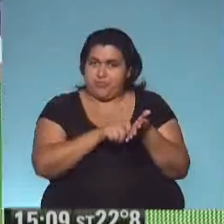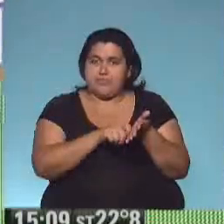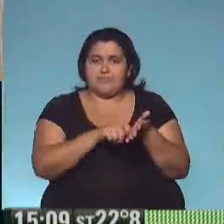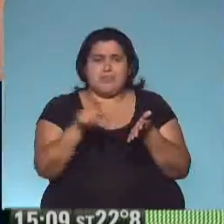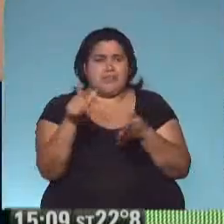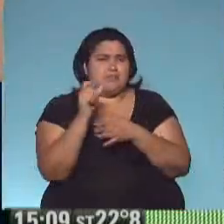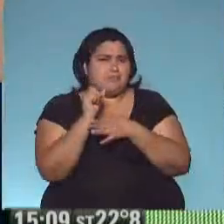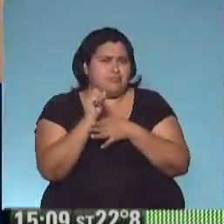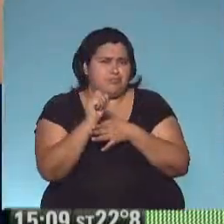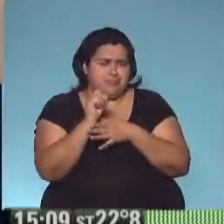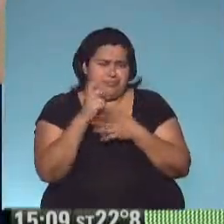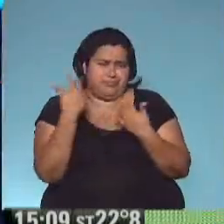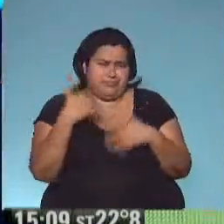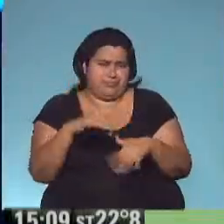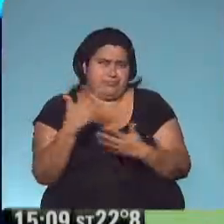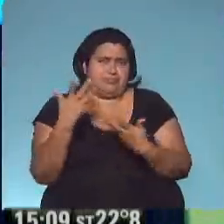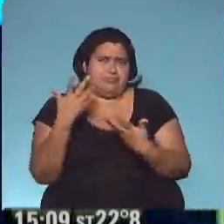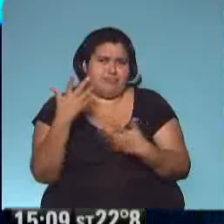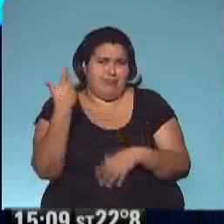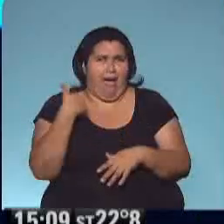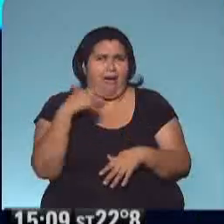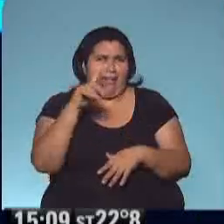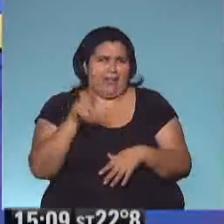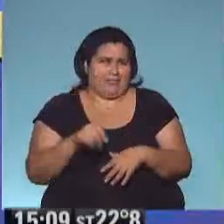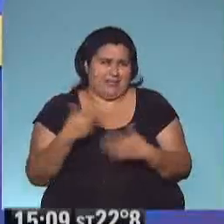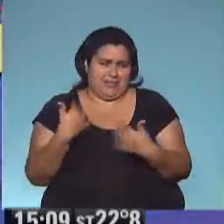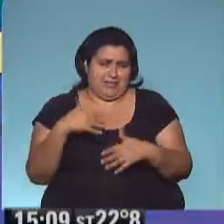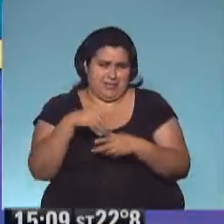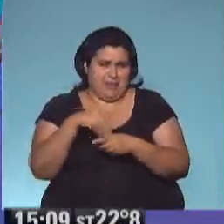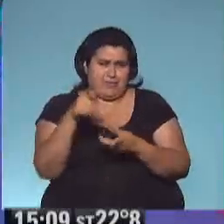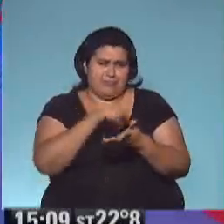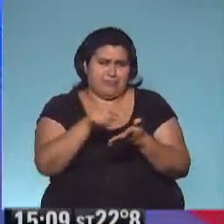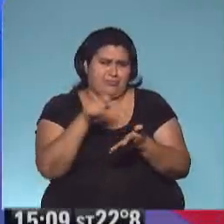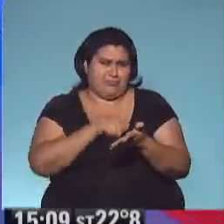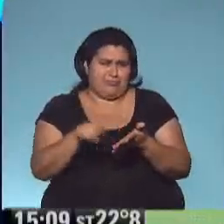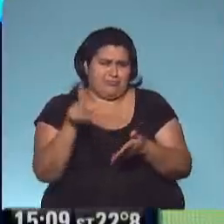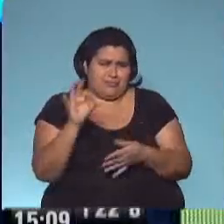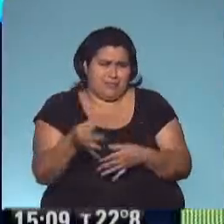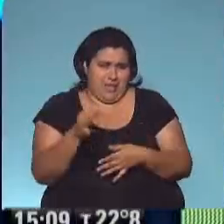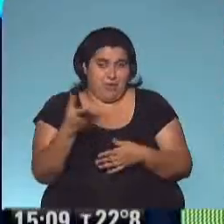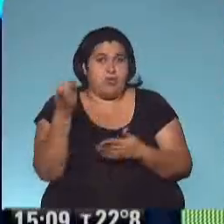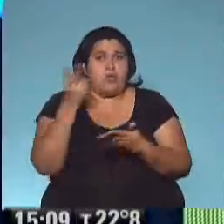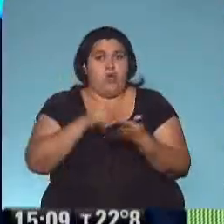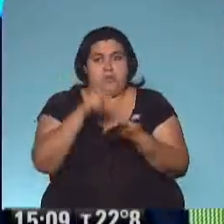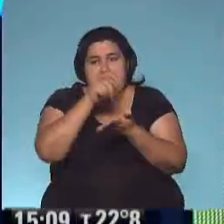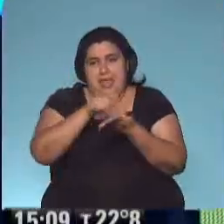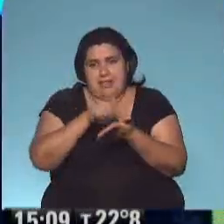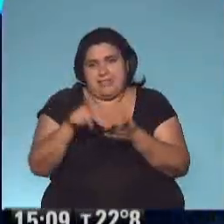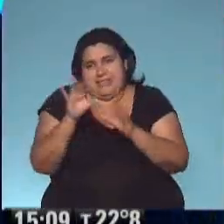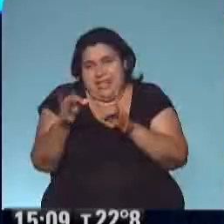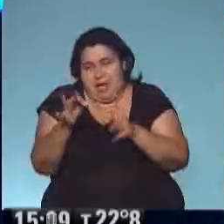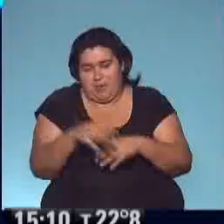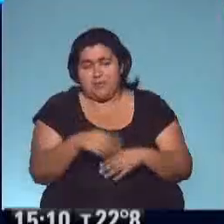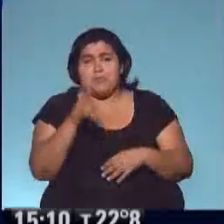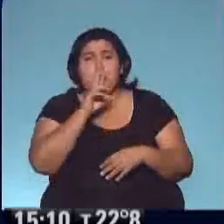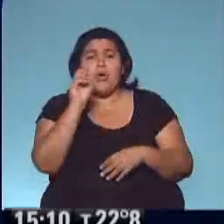gran escritora argentina. Una re-escritora, porque re-escribe. Sí, también re-escribe. Pero esta